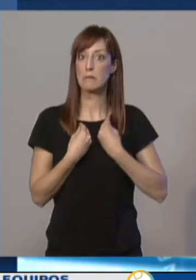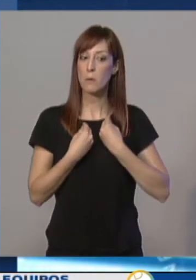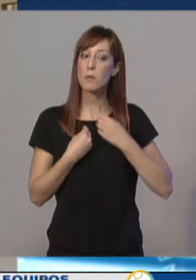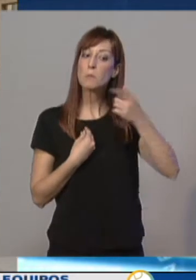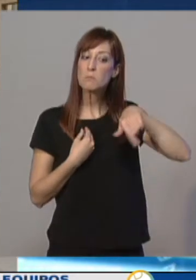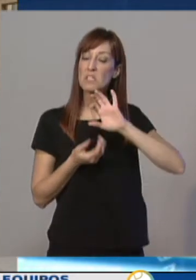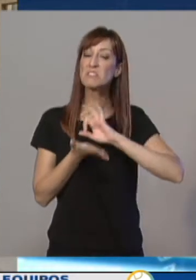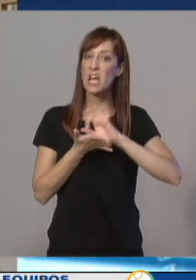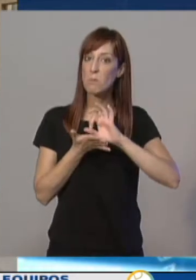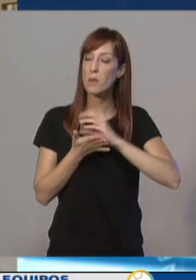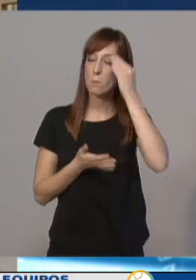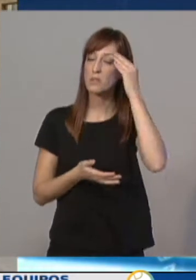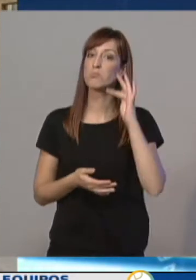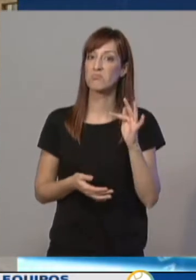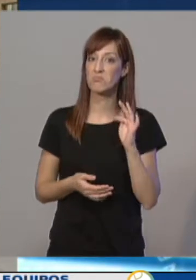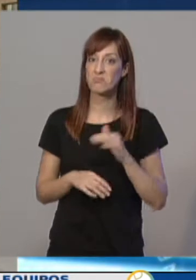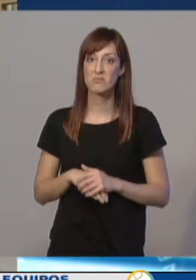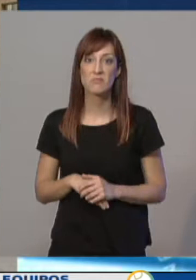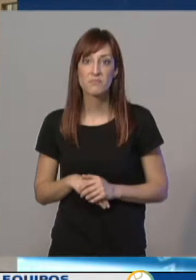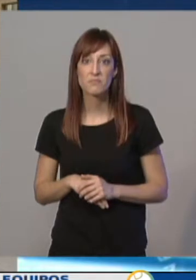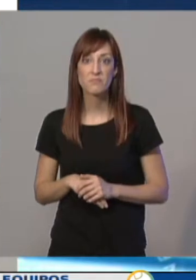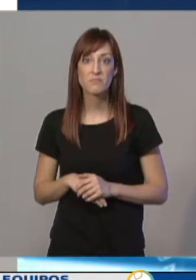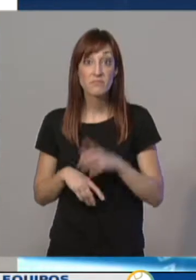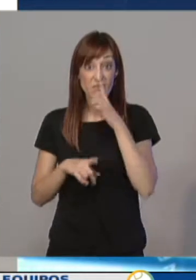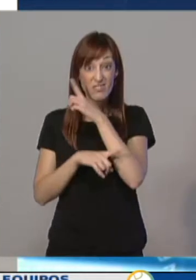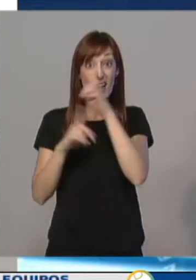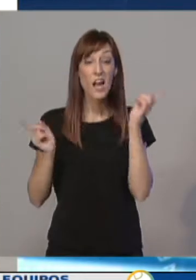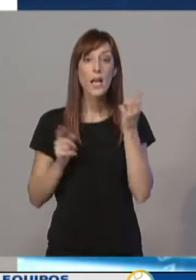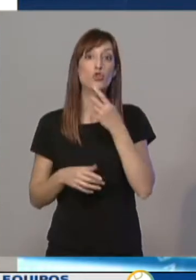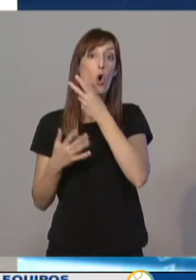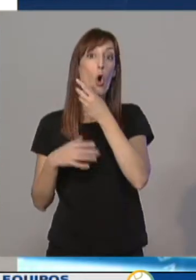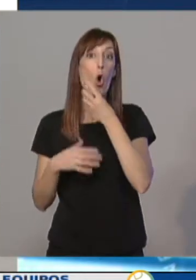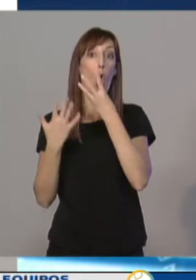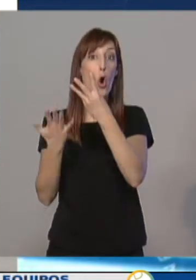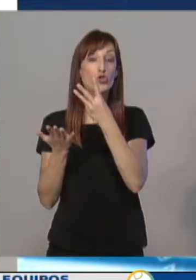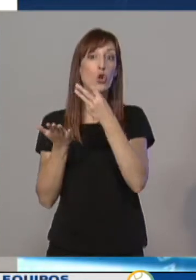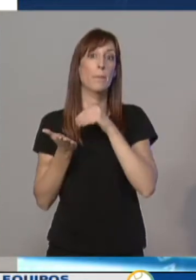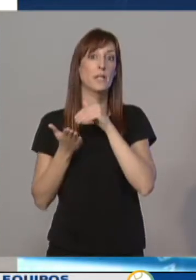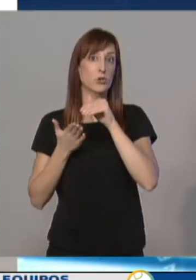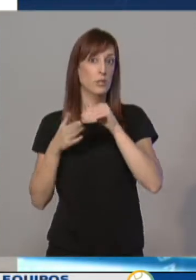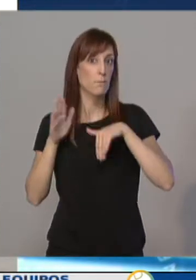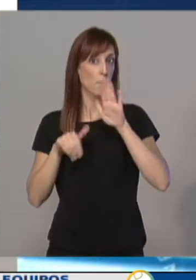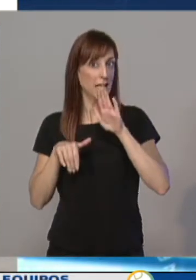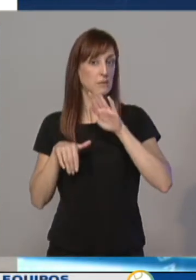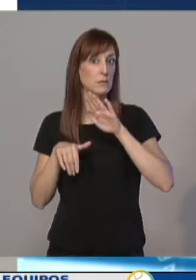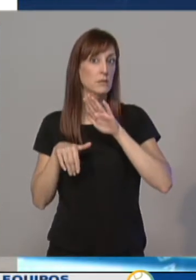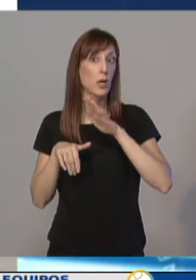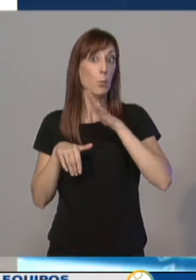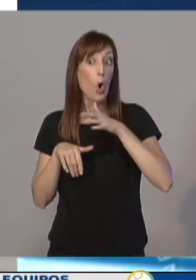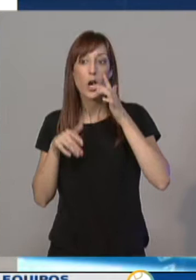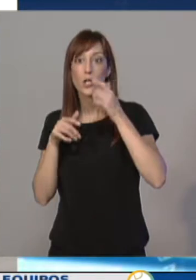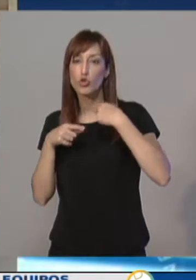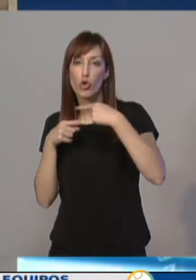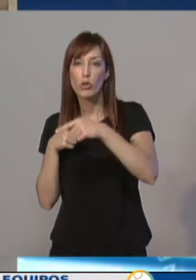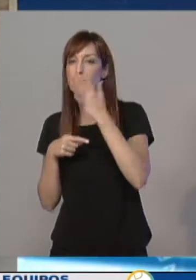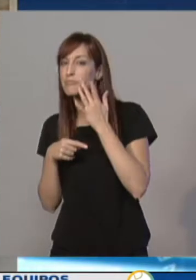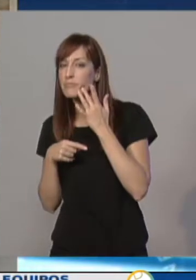servicio. El actual contrato supone un coste anual de 8.300.000 euros para el servicio de limpieza viaria... ...y de 6